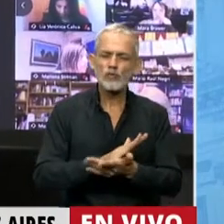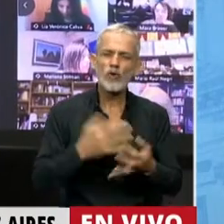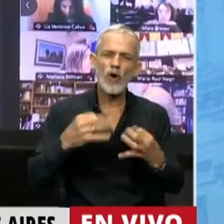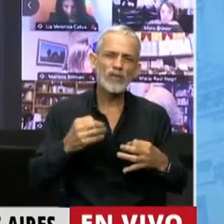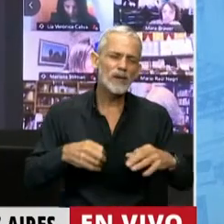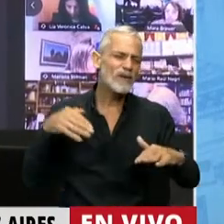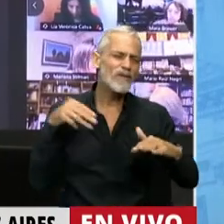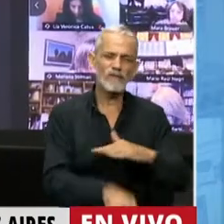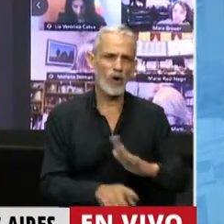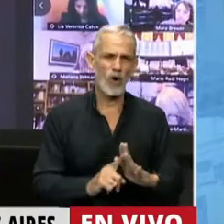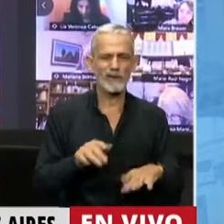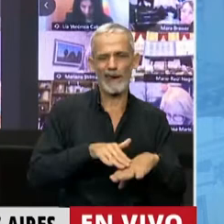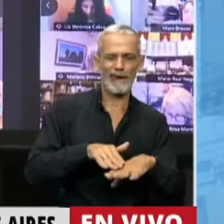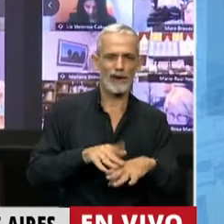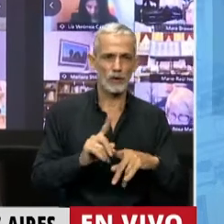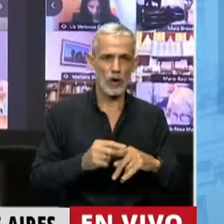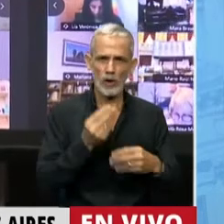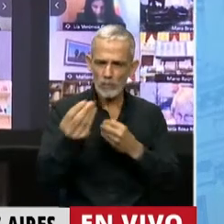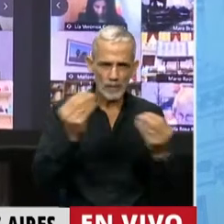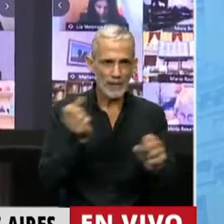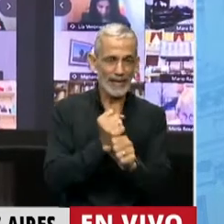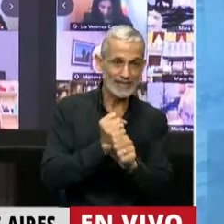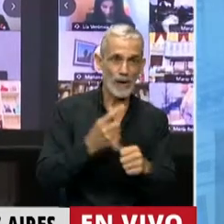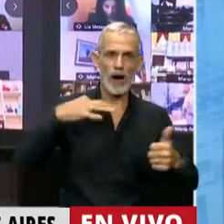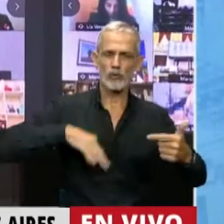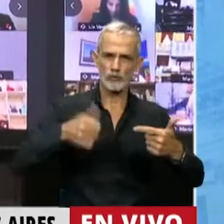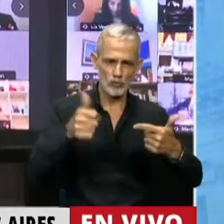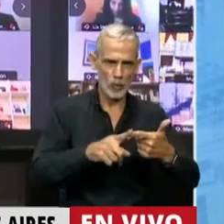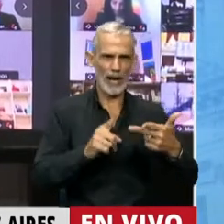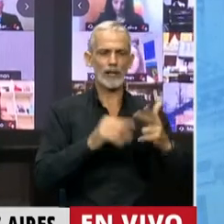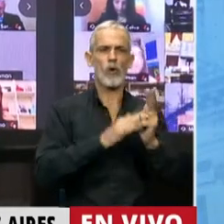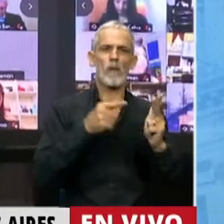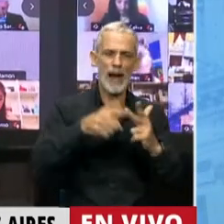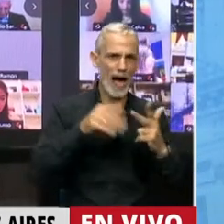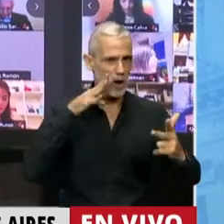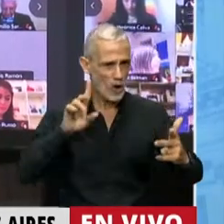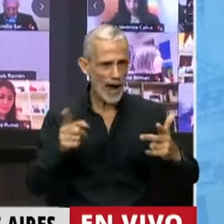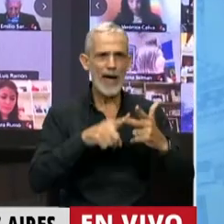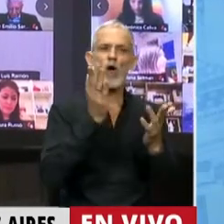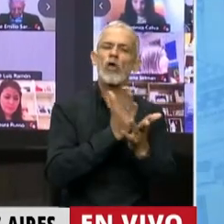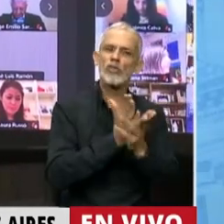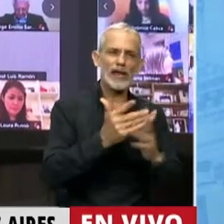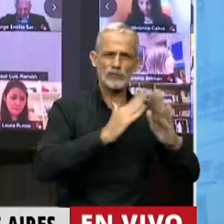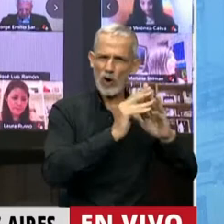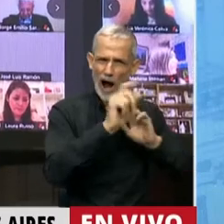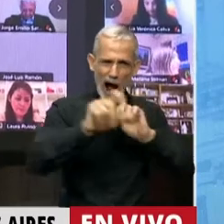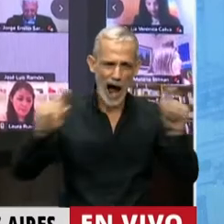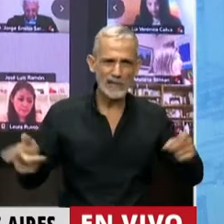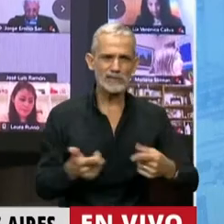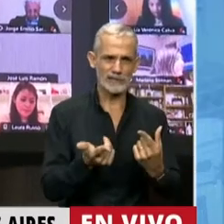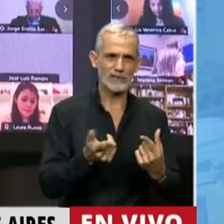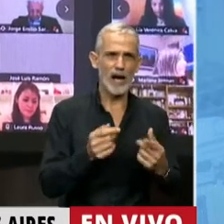fondo garantizando el empleo, los salarios, el trabajo en blanco, el derecho a la vivienda,